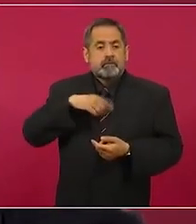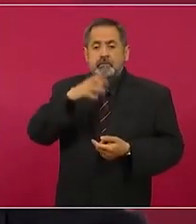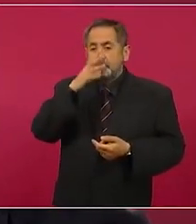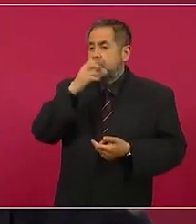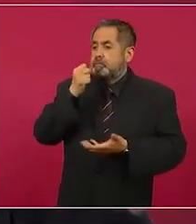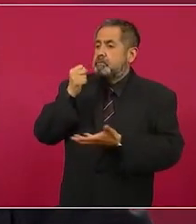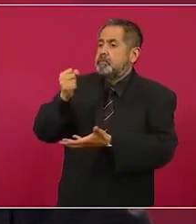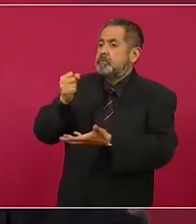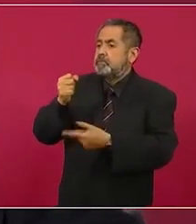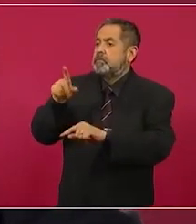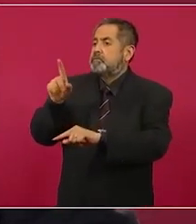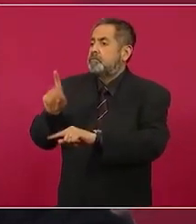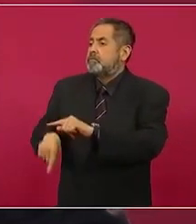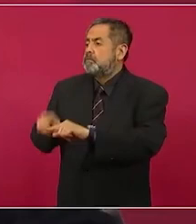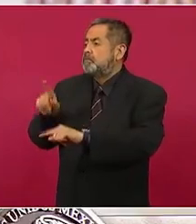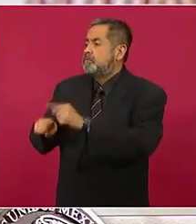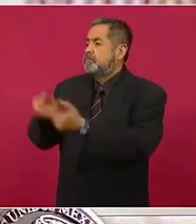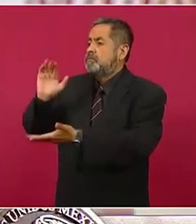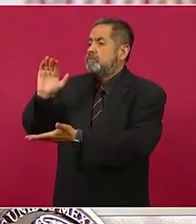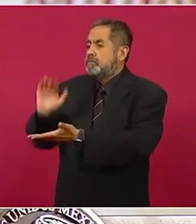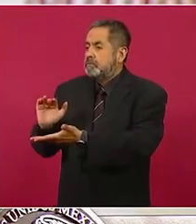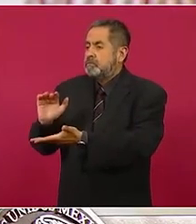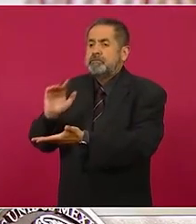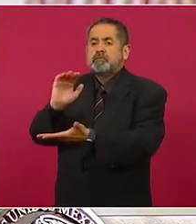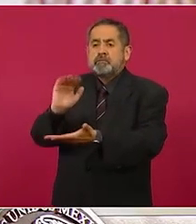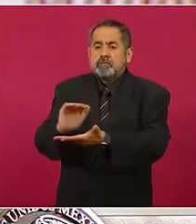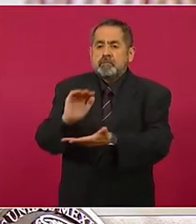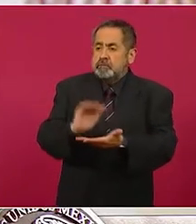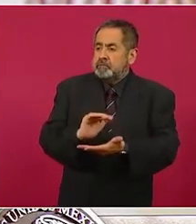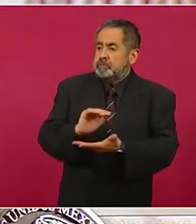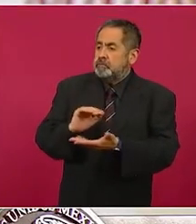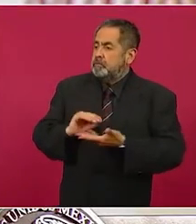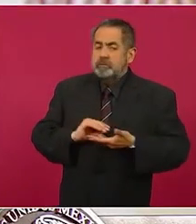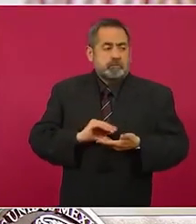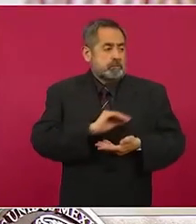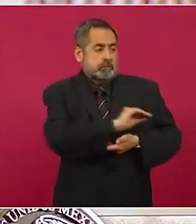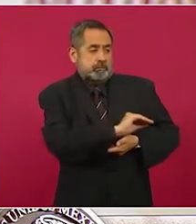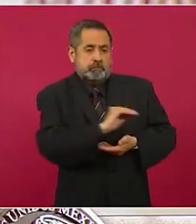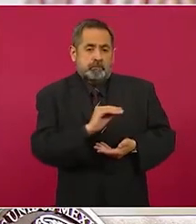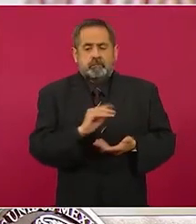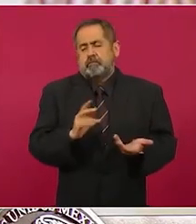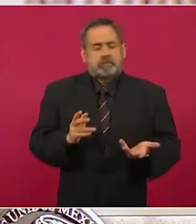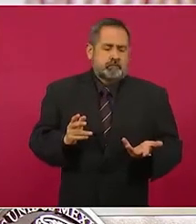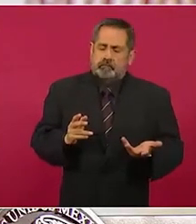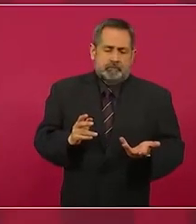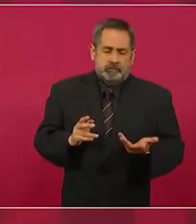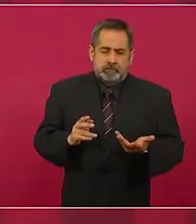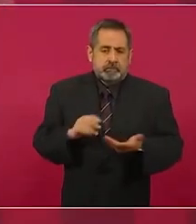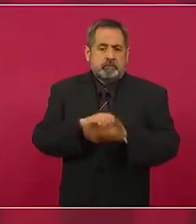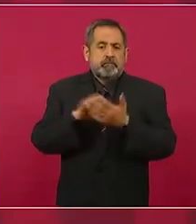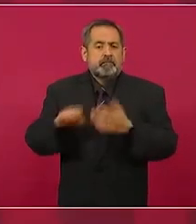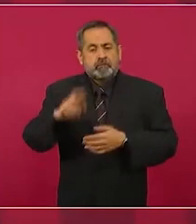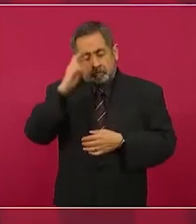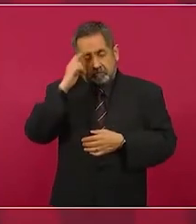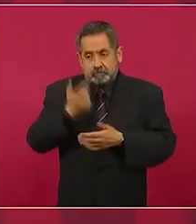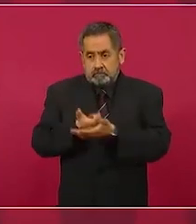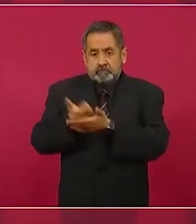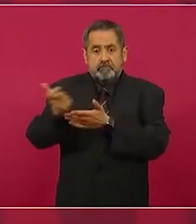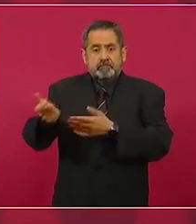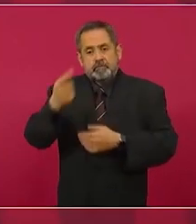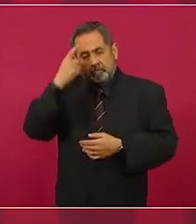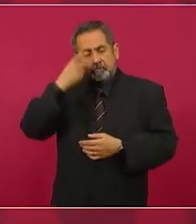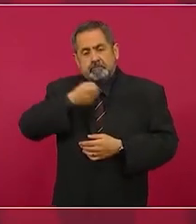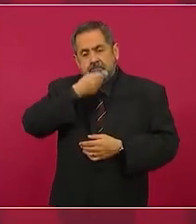o a detener, por ejemplo, la entrega a los adultos mayores. Recuerden que